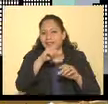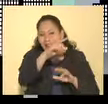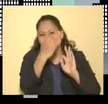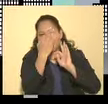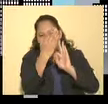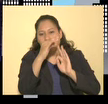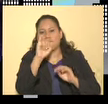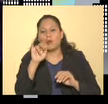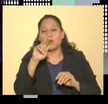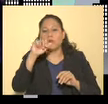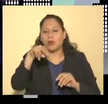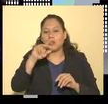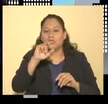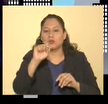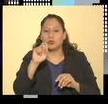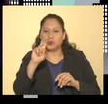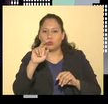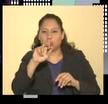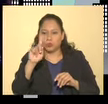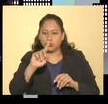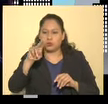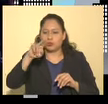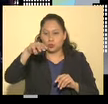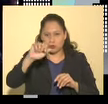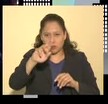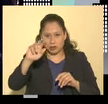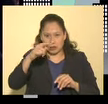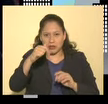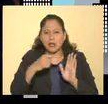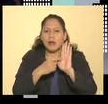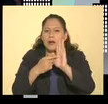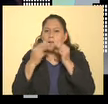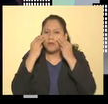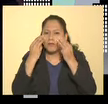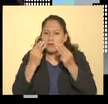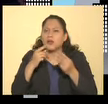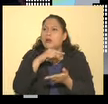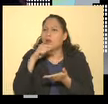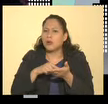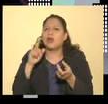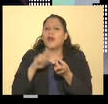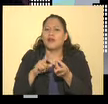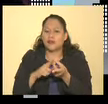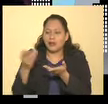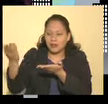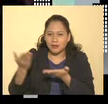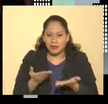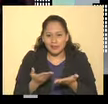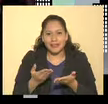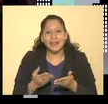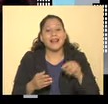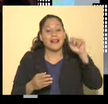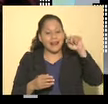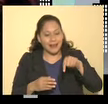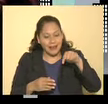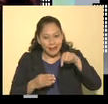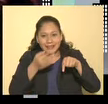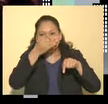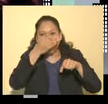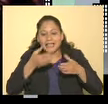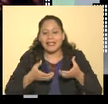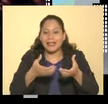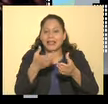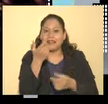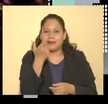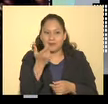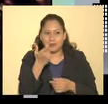Fray Juan de Sumárraga para mostrárselas. Pero ¿en qué lugar cree que llegó? Pues acá, por la calle de